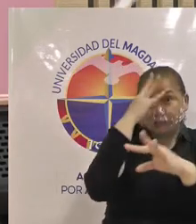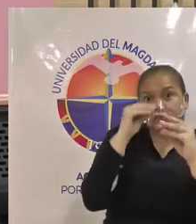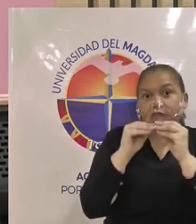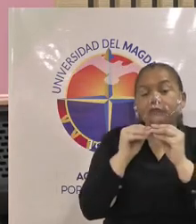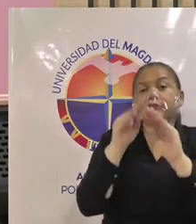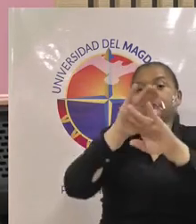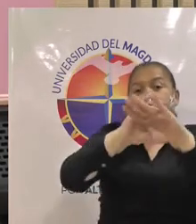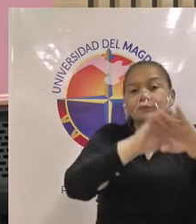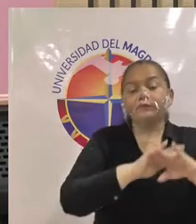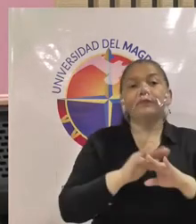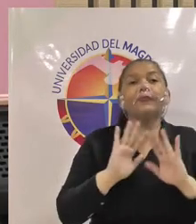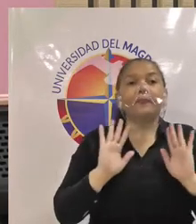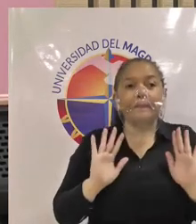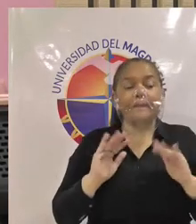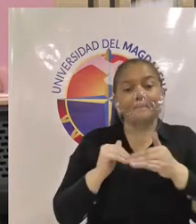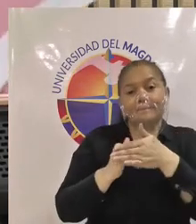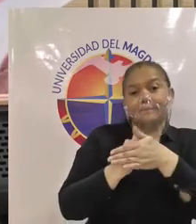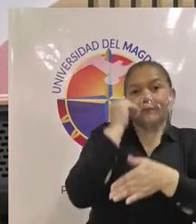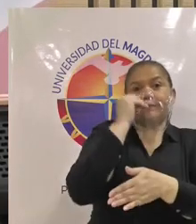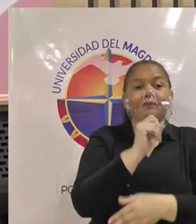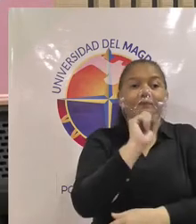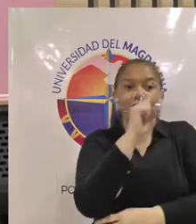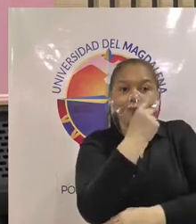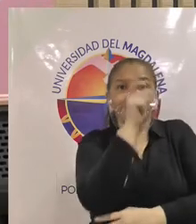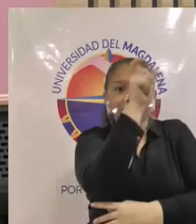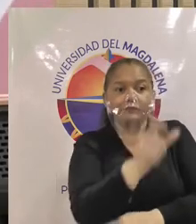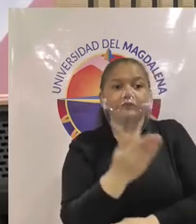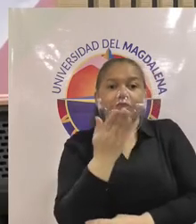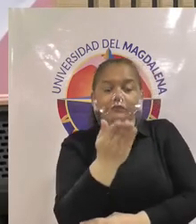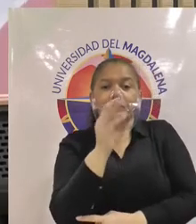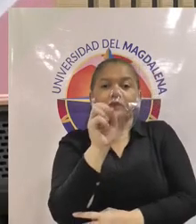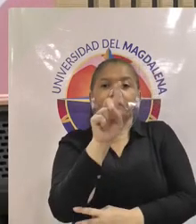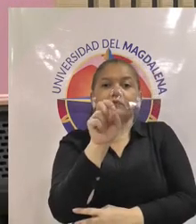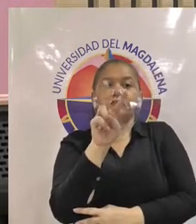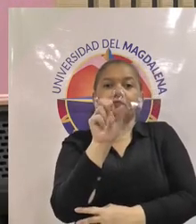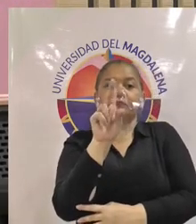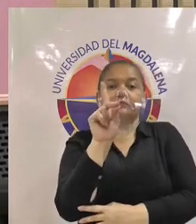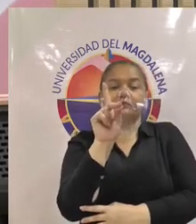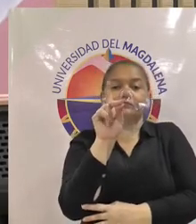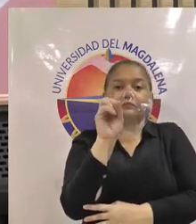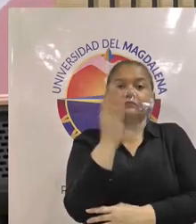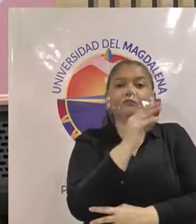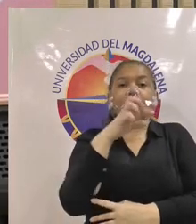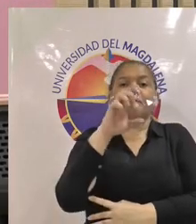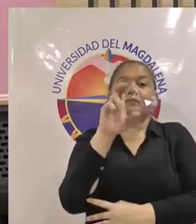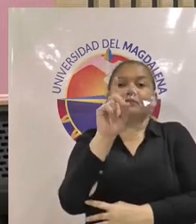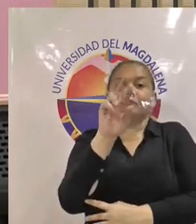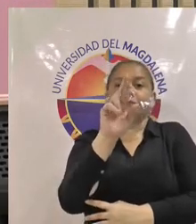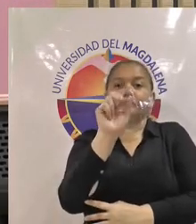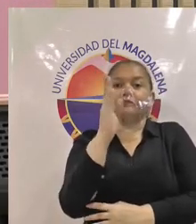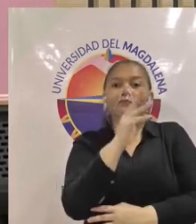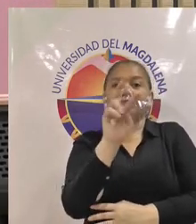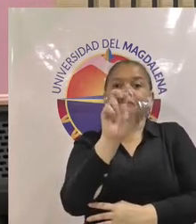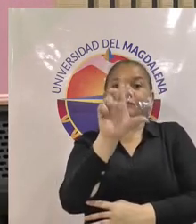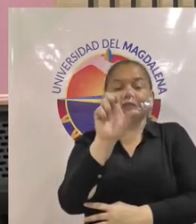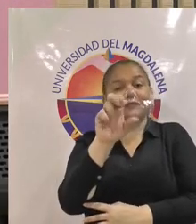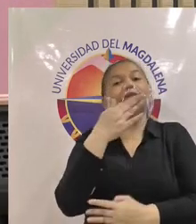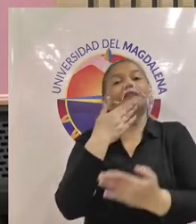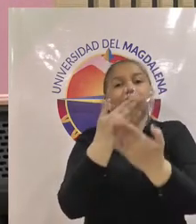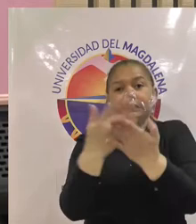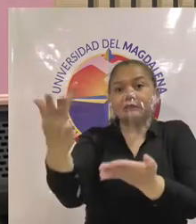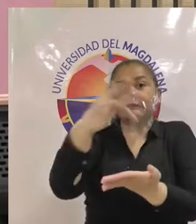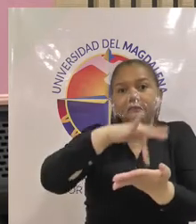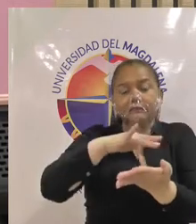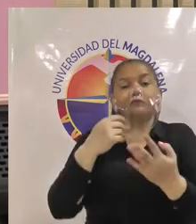bueno iniciamos Osvaldo Pedraza Vélez gracias por estar aquí tiene tres minutos